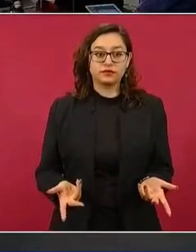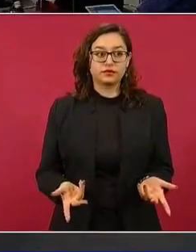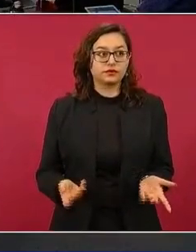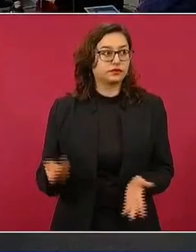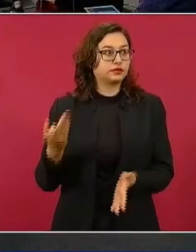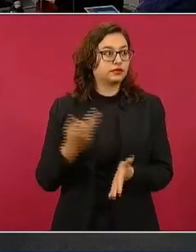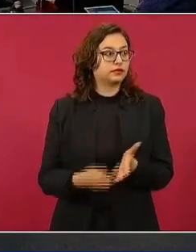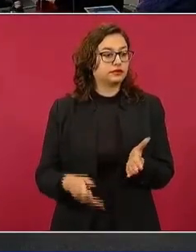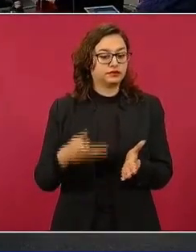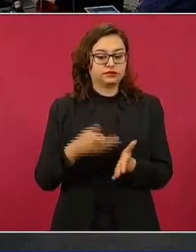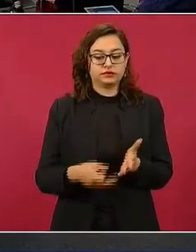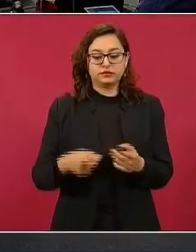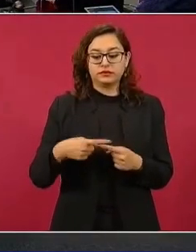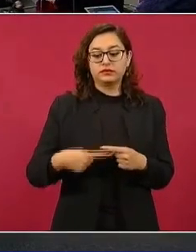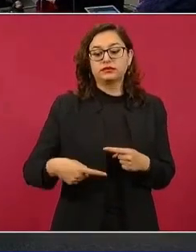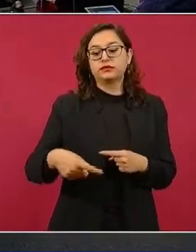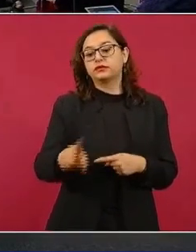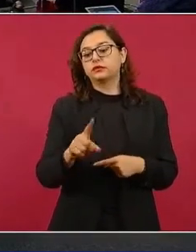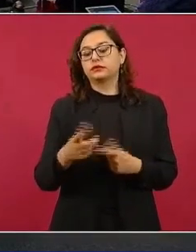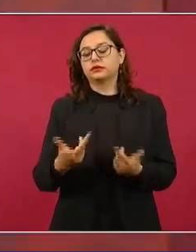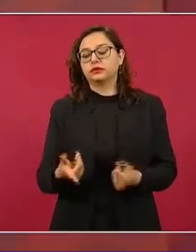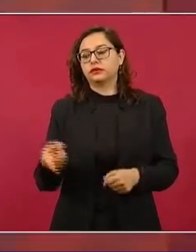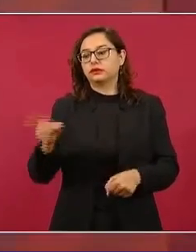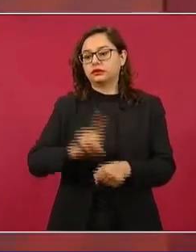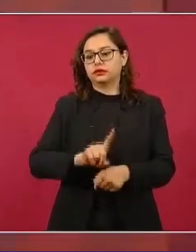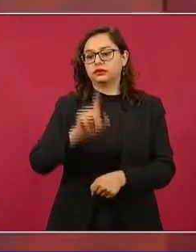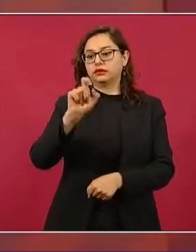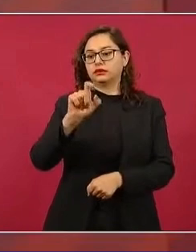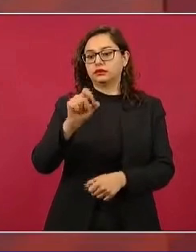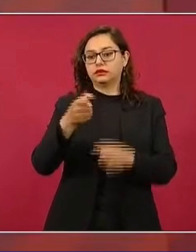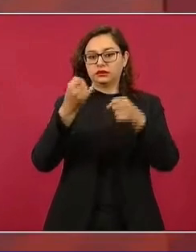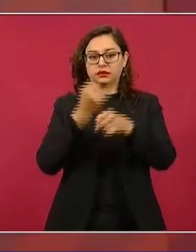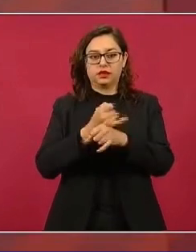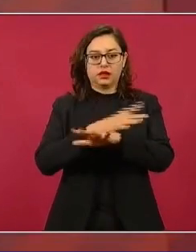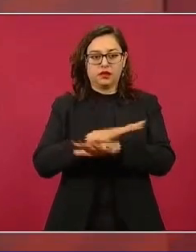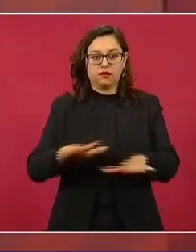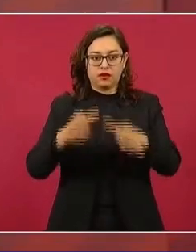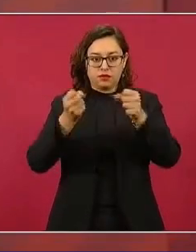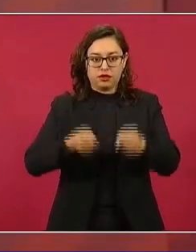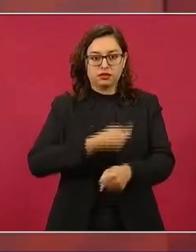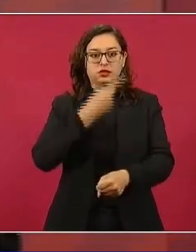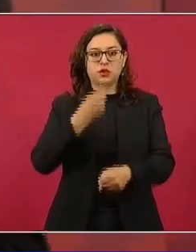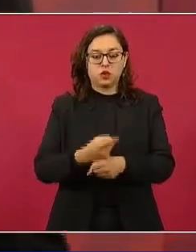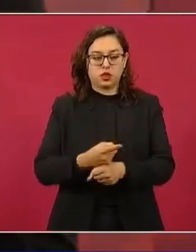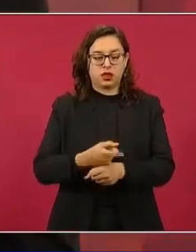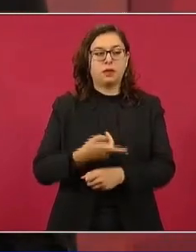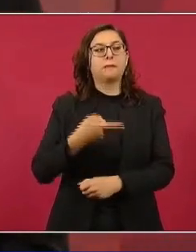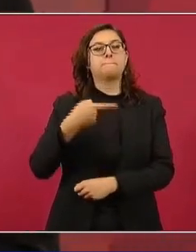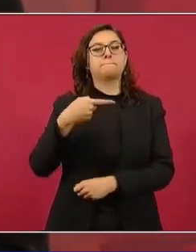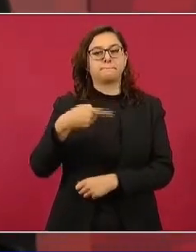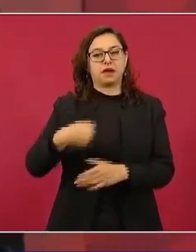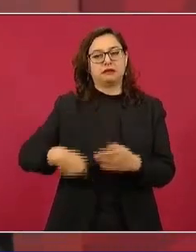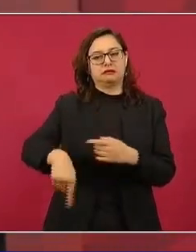20, que es el informe de seguridad, pero le voy a pedir al